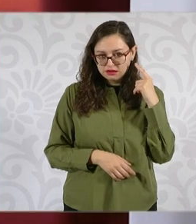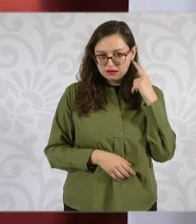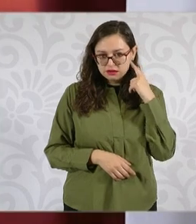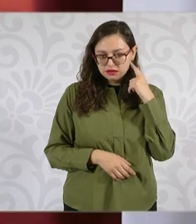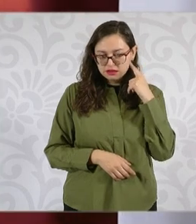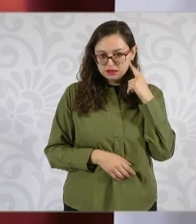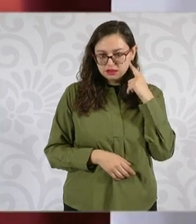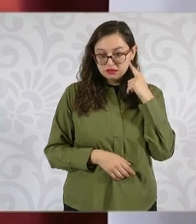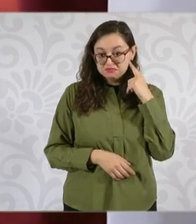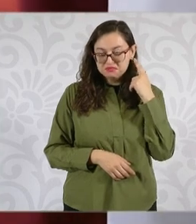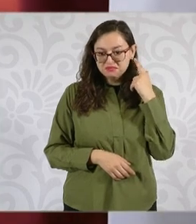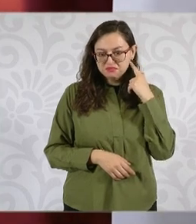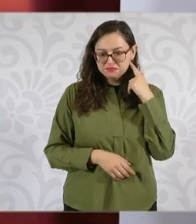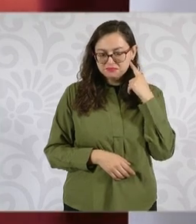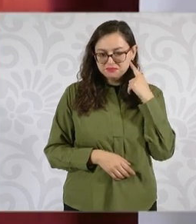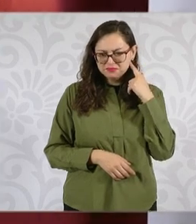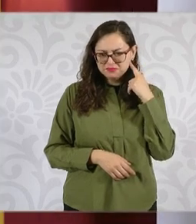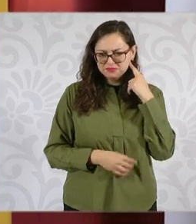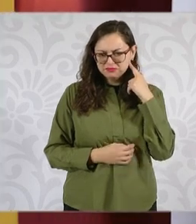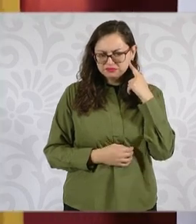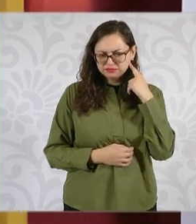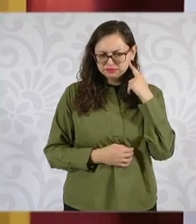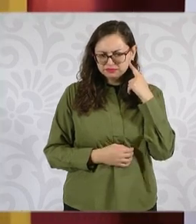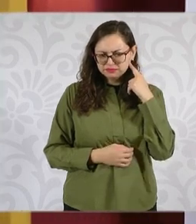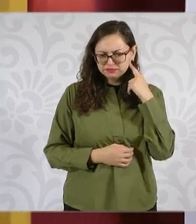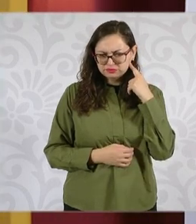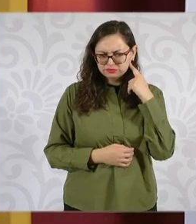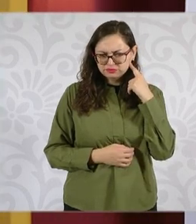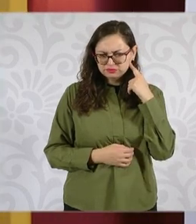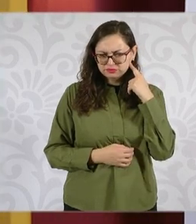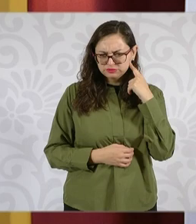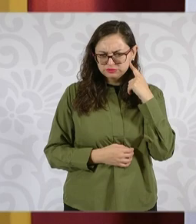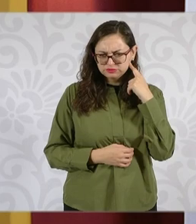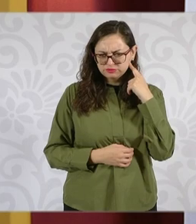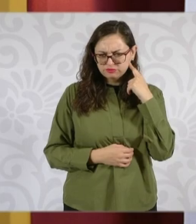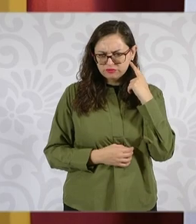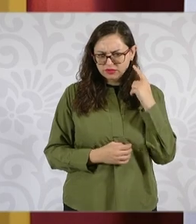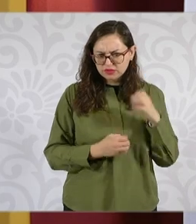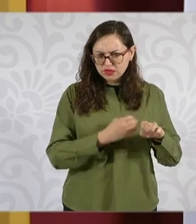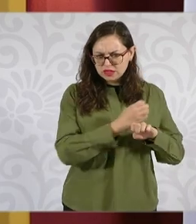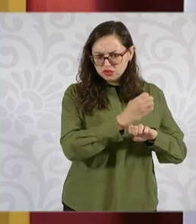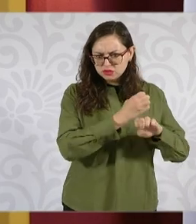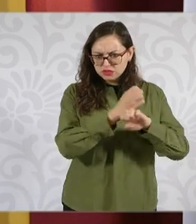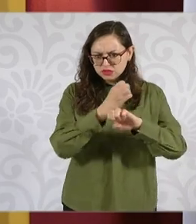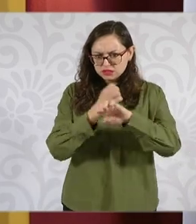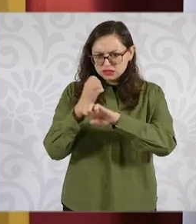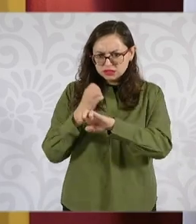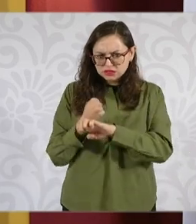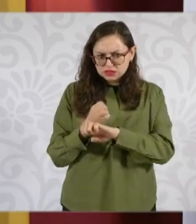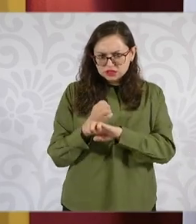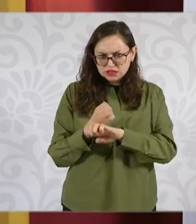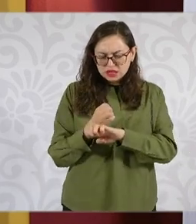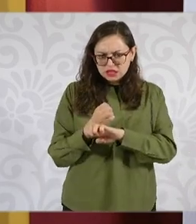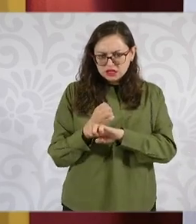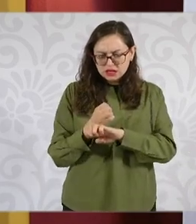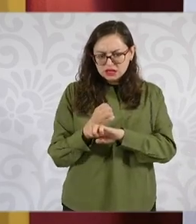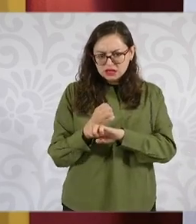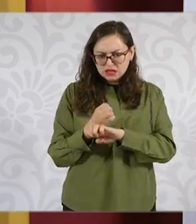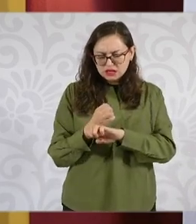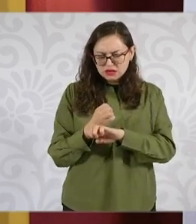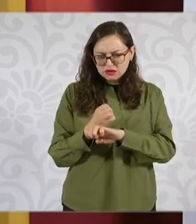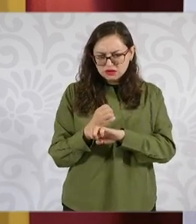los estados, a través de los centros de servicio que están en estas delegaciones, a través de la plataforma